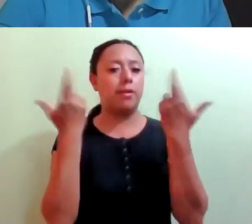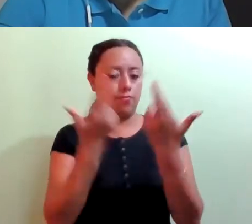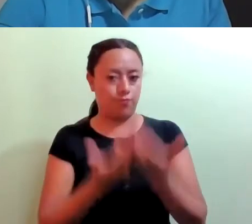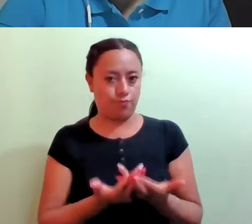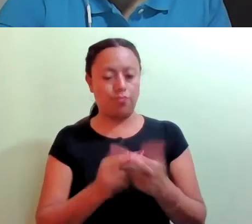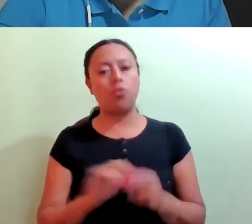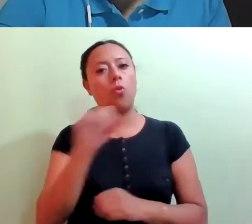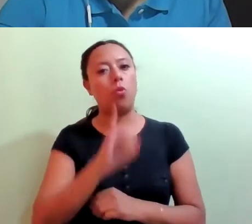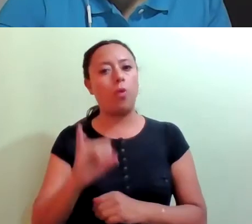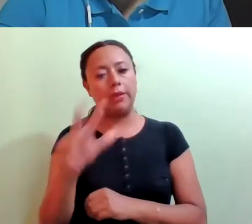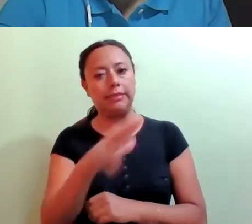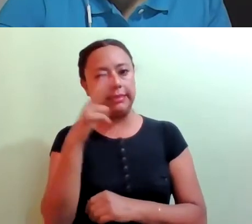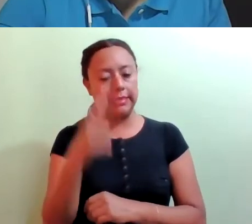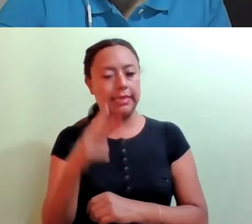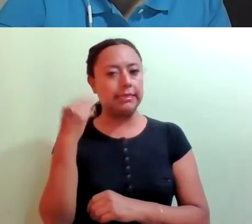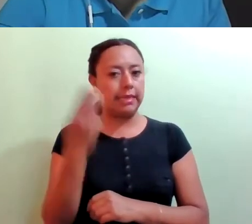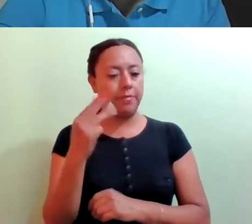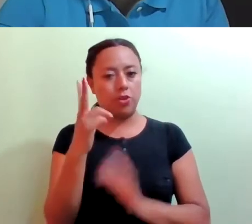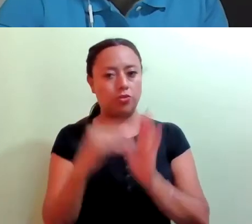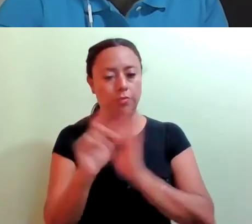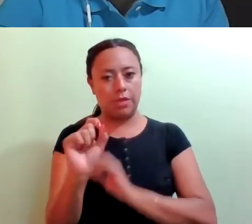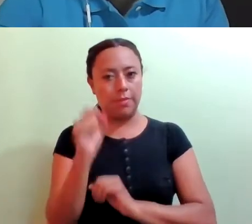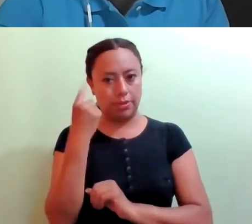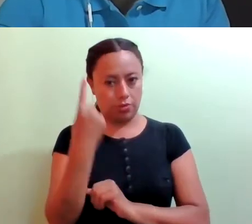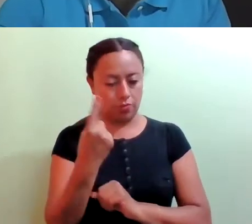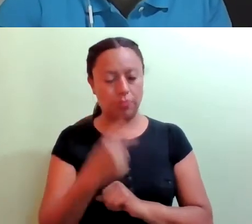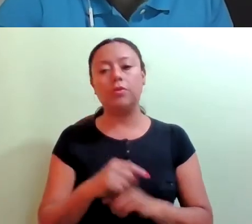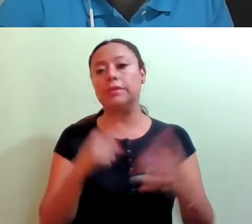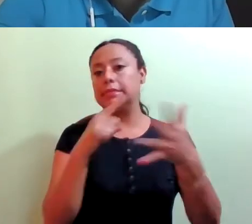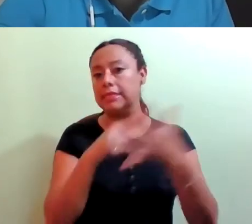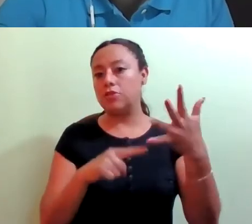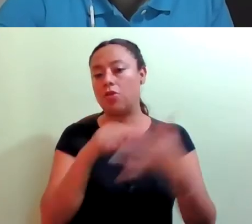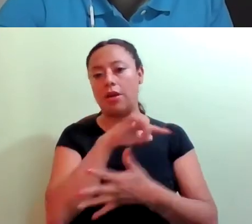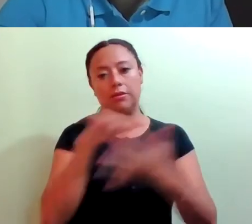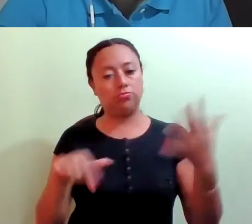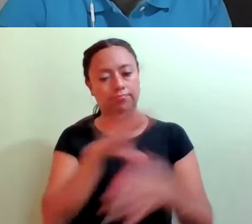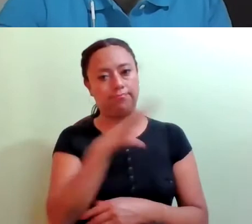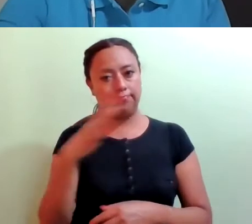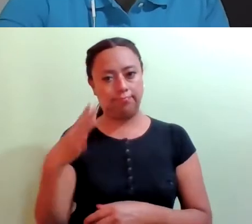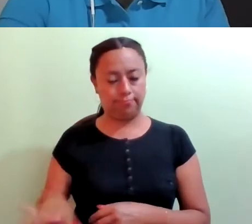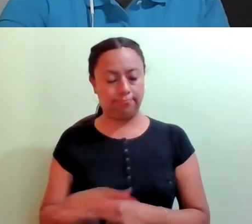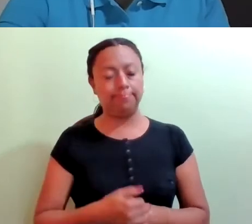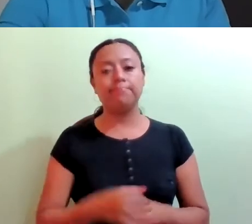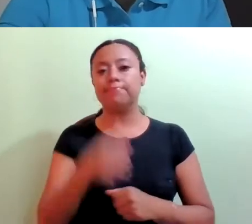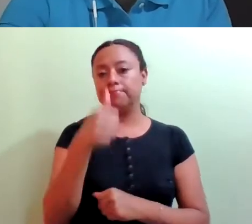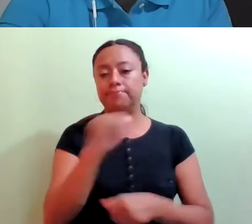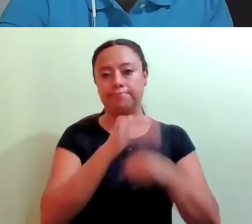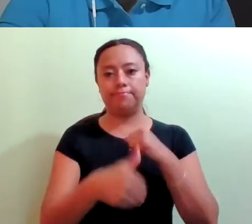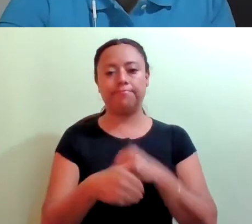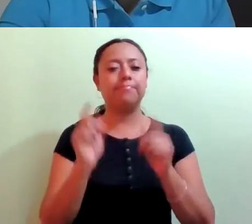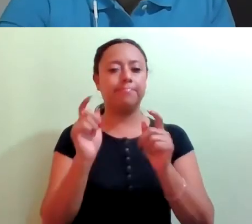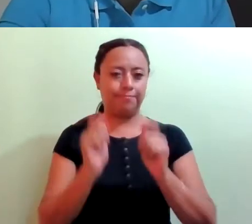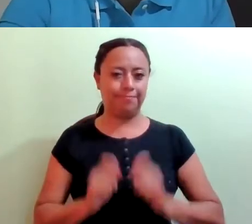jueves 13 de mayo del año en curso. Cinco, asuntos generales. Seis, clausura. Cumplida su instrucción, diputada presidenta.